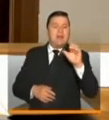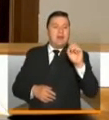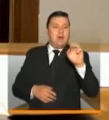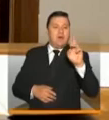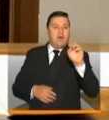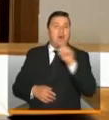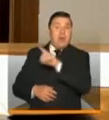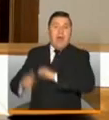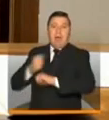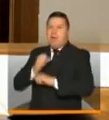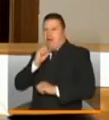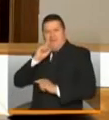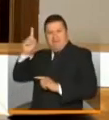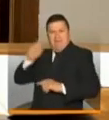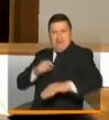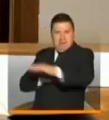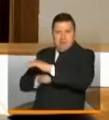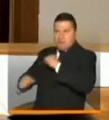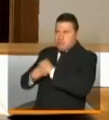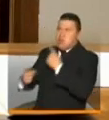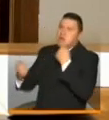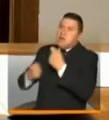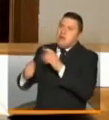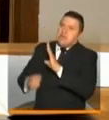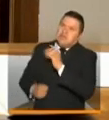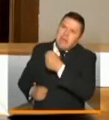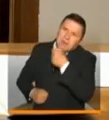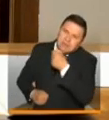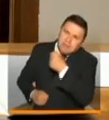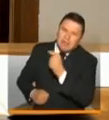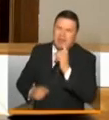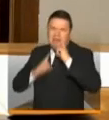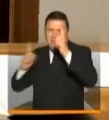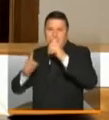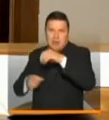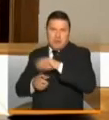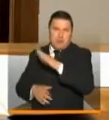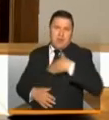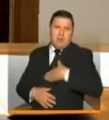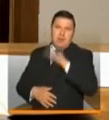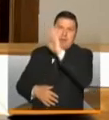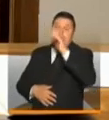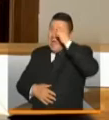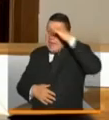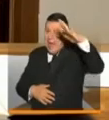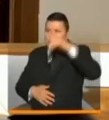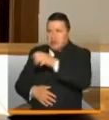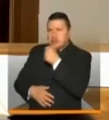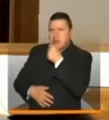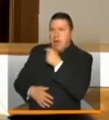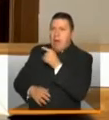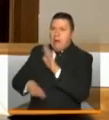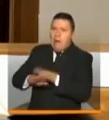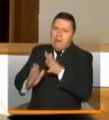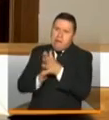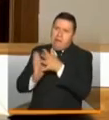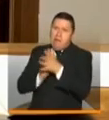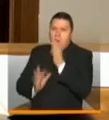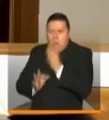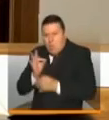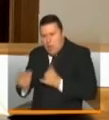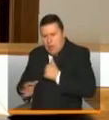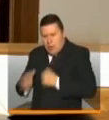estado dando su apoyo y su aliento para transmitirle a los bolivarese y a los cartageneros esos mensajes de